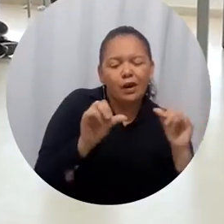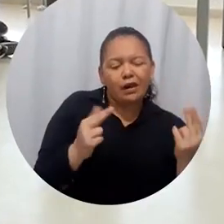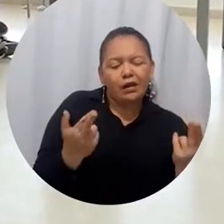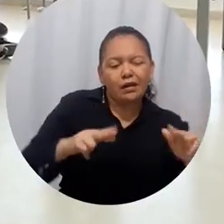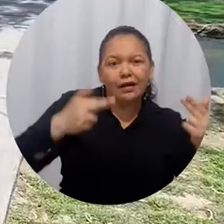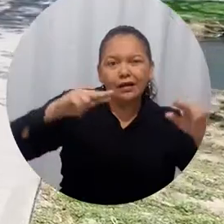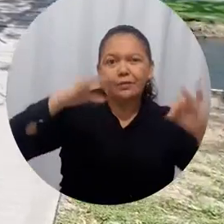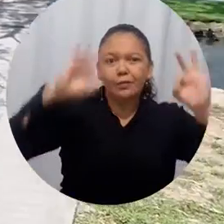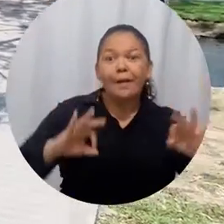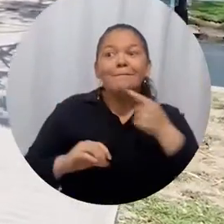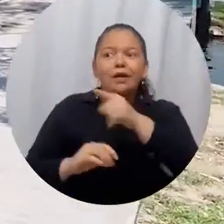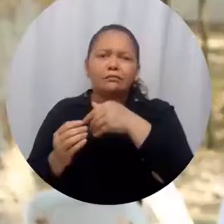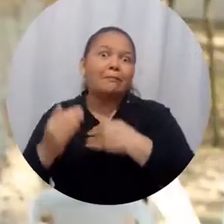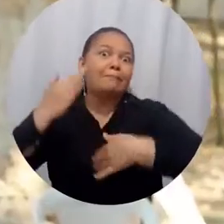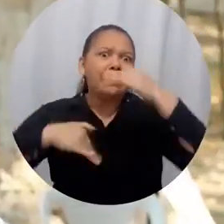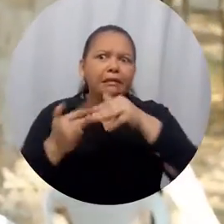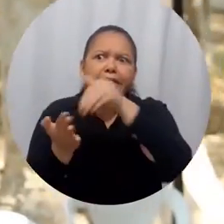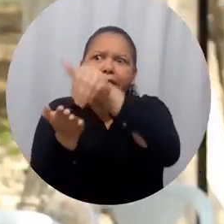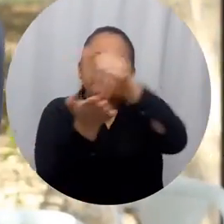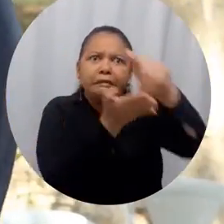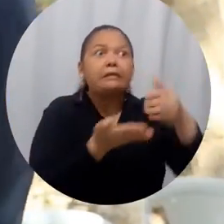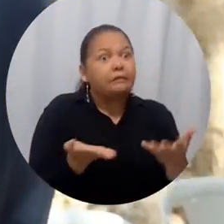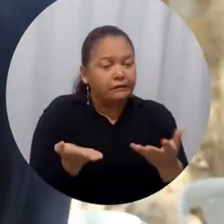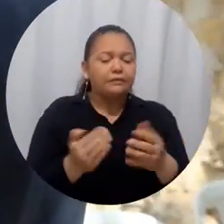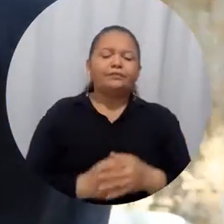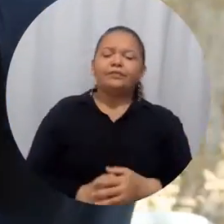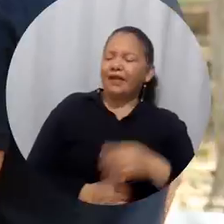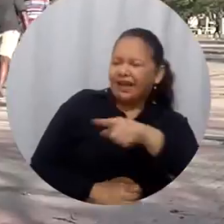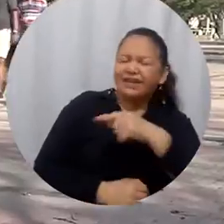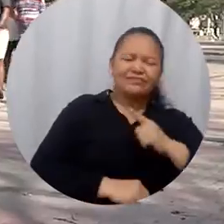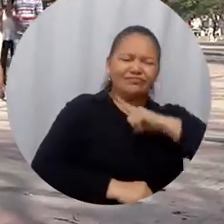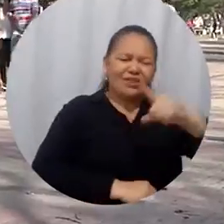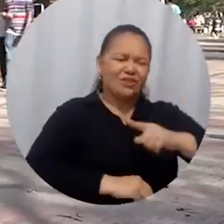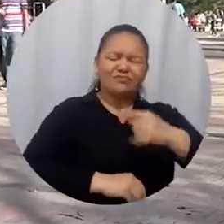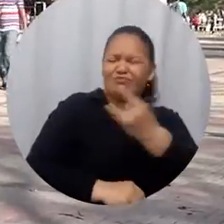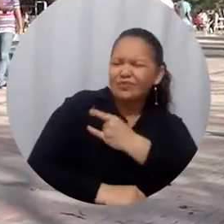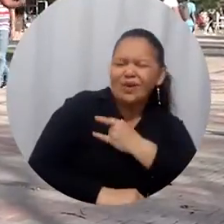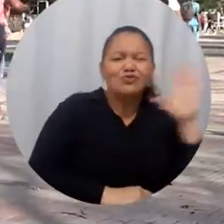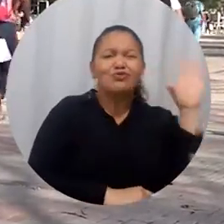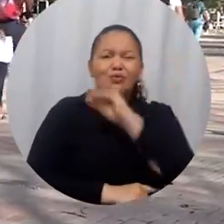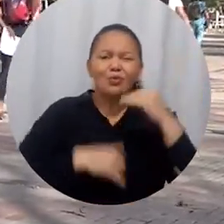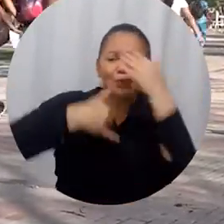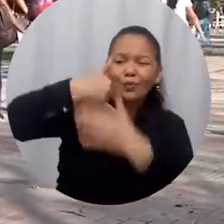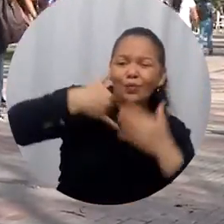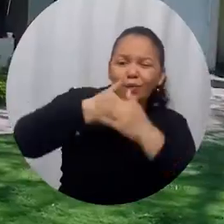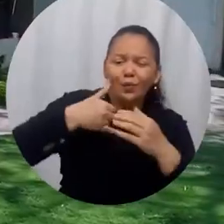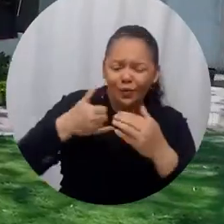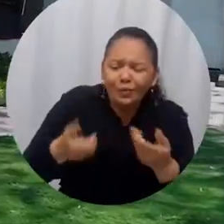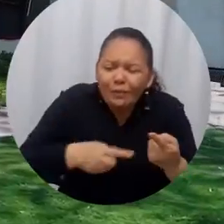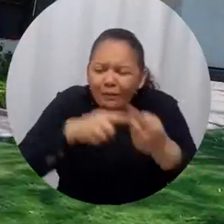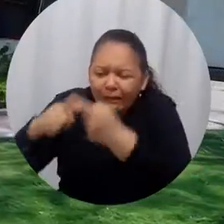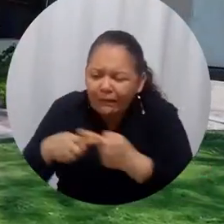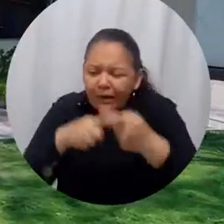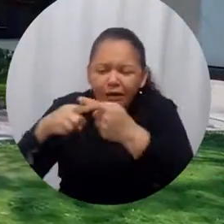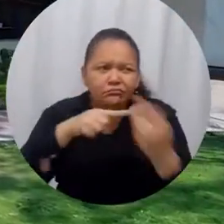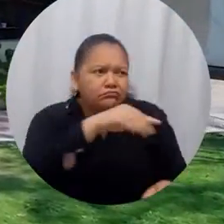universidades crecen muy por encima del IPC. La iniciativa liderada por los rectores de las universidades públicas de Colombia pretende que las transferencias de la